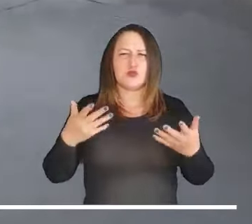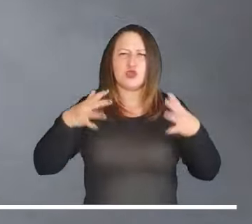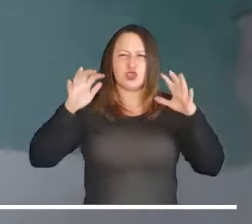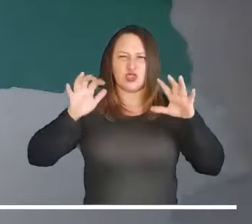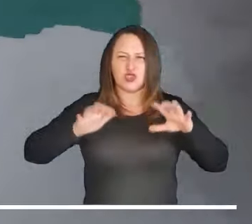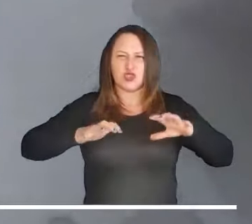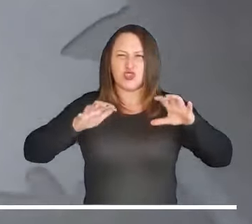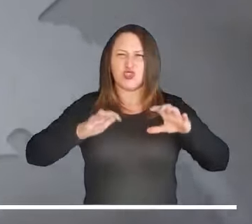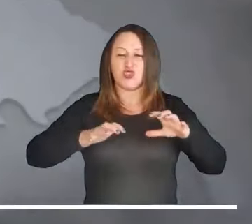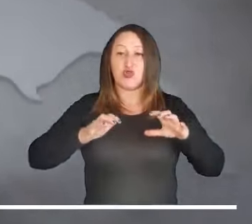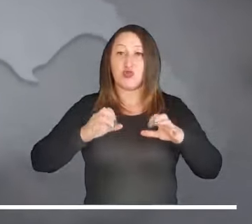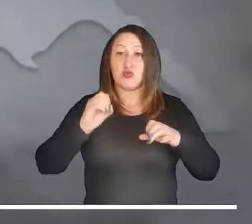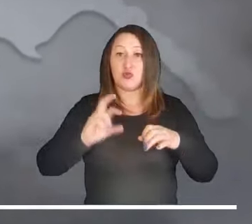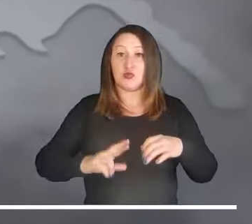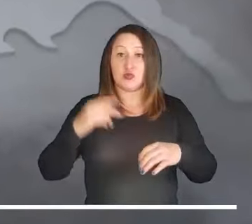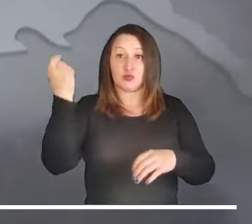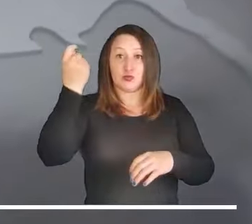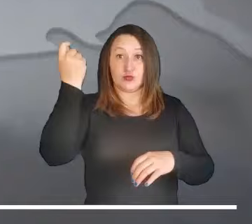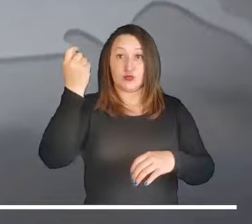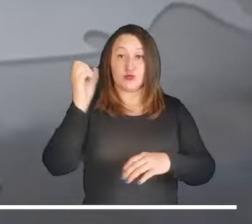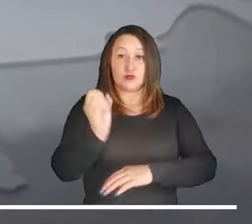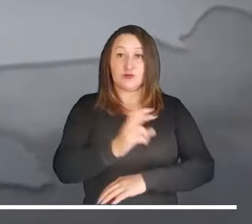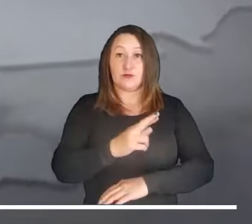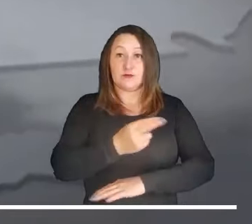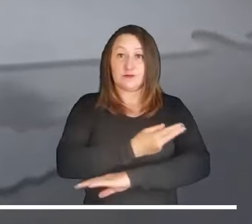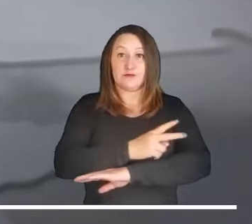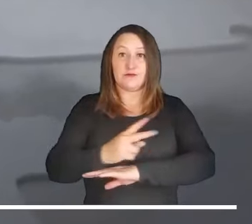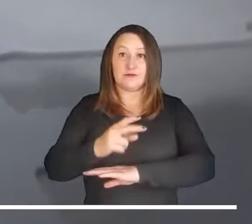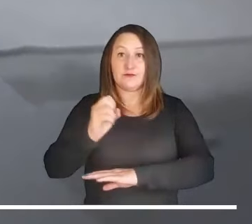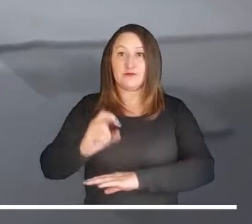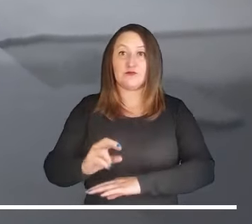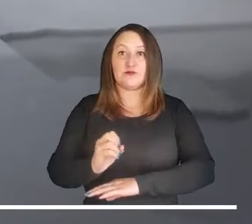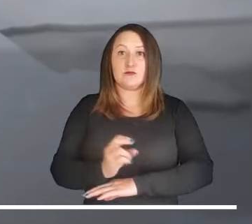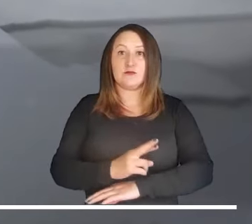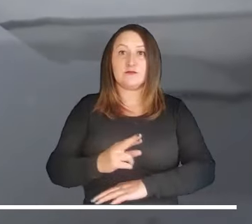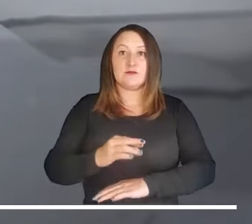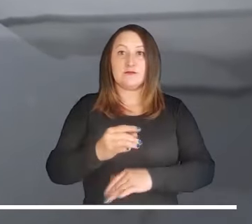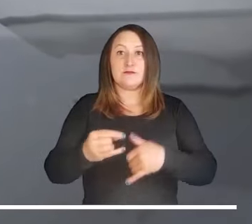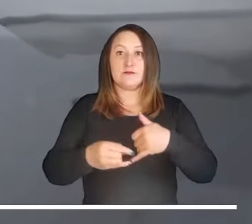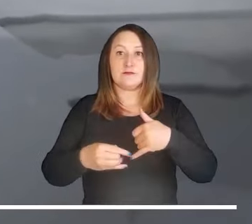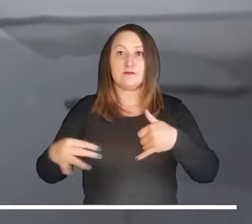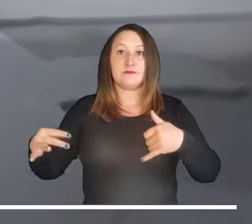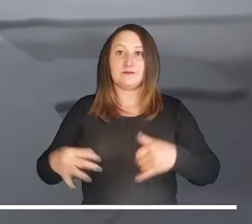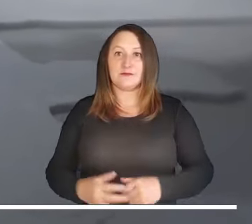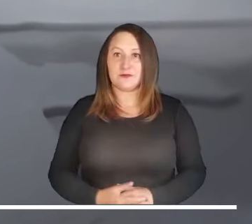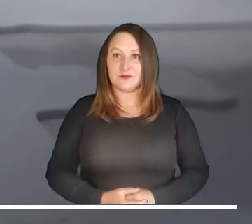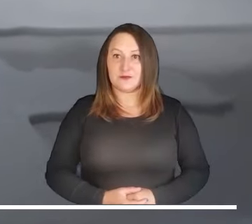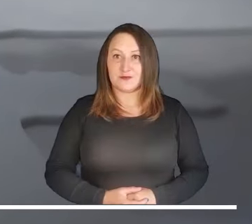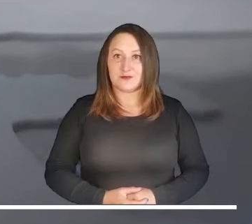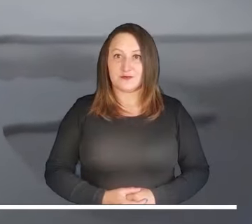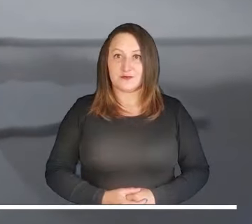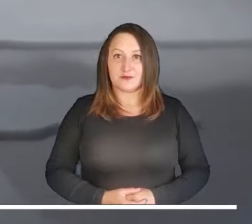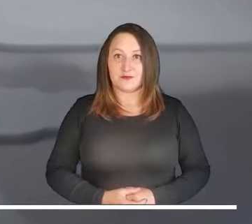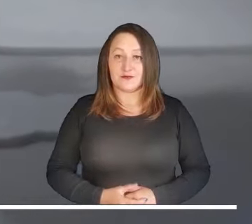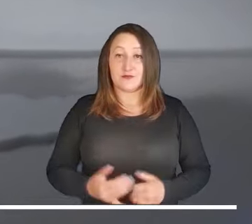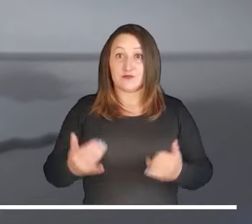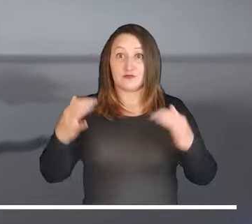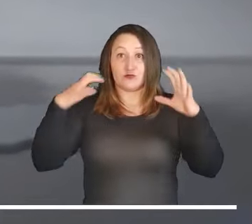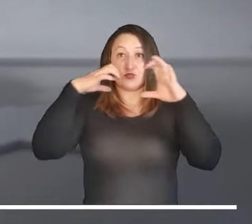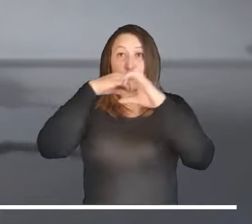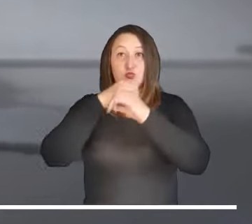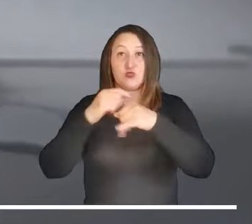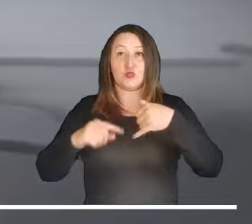Los llanos entran en la noche con probables lluvias en el sur de Meta, oriente de Bichada y suroriente de